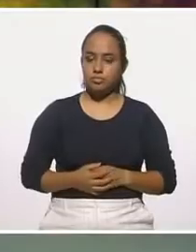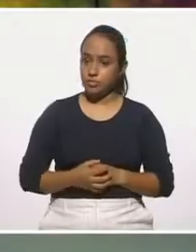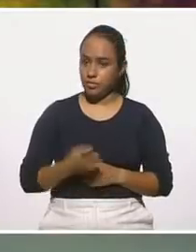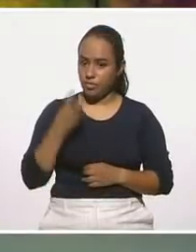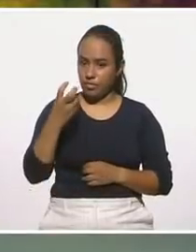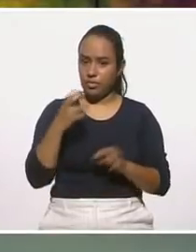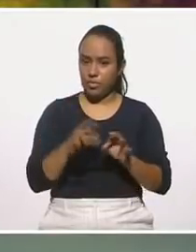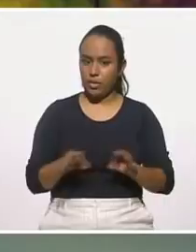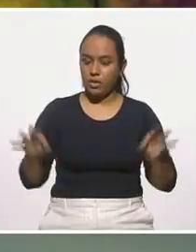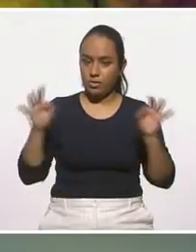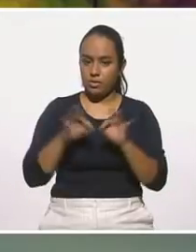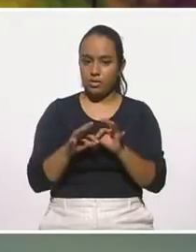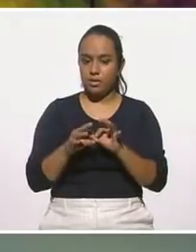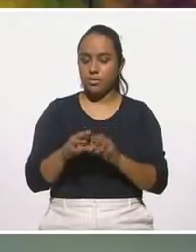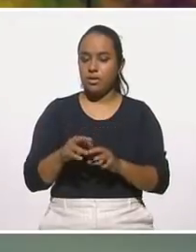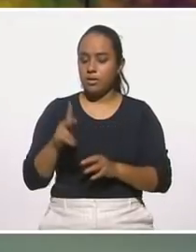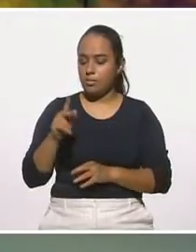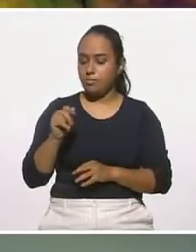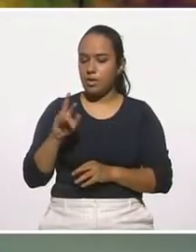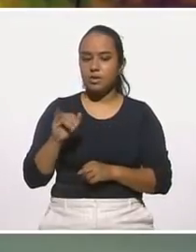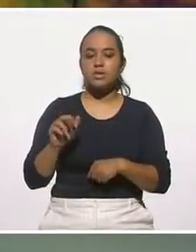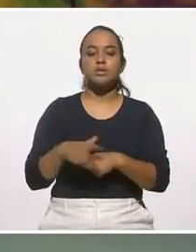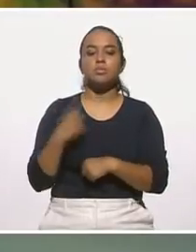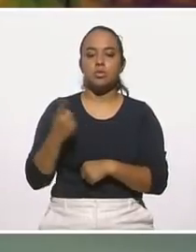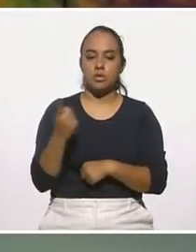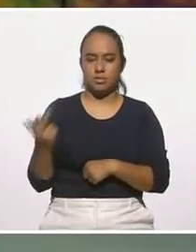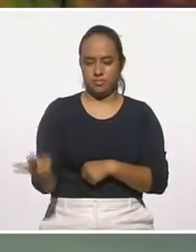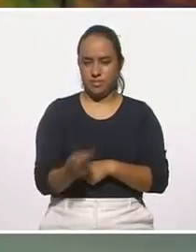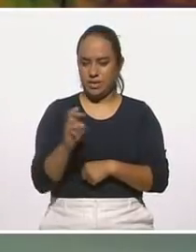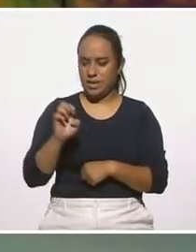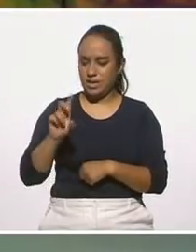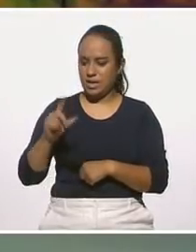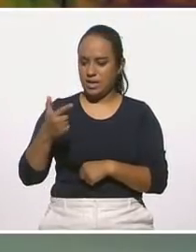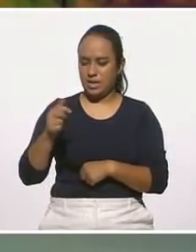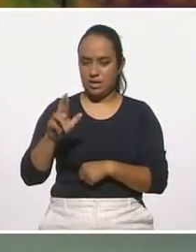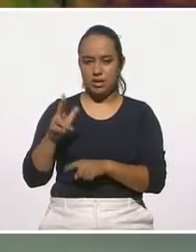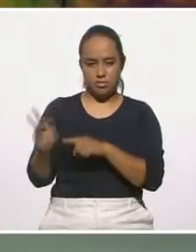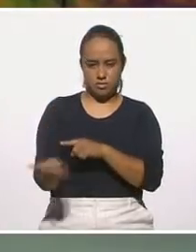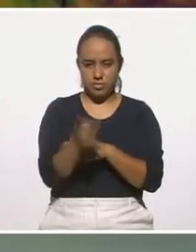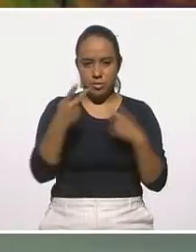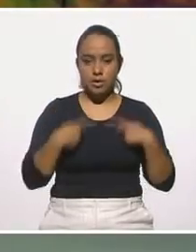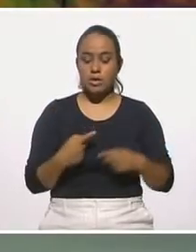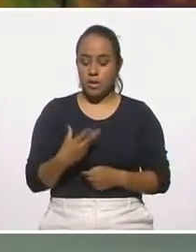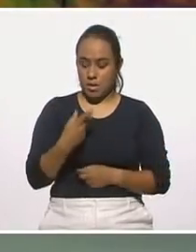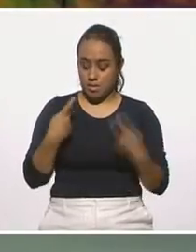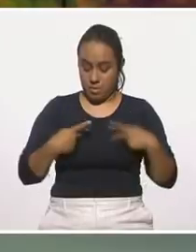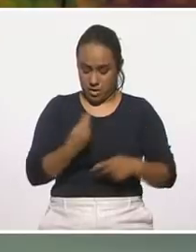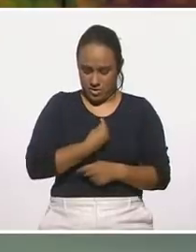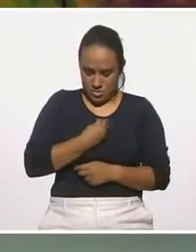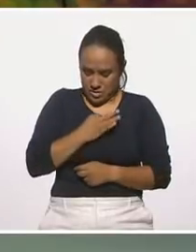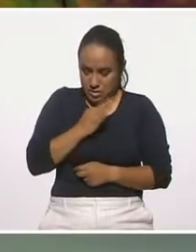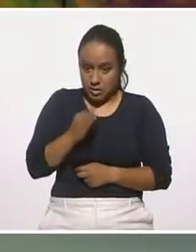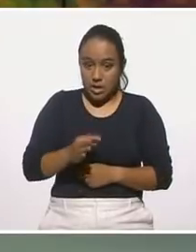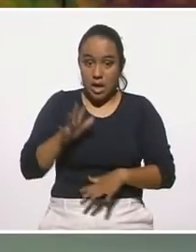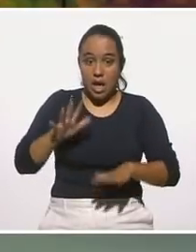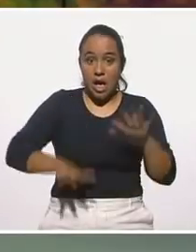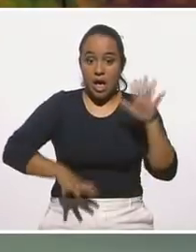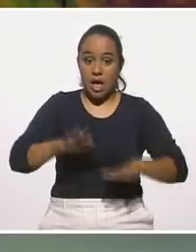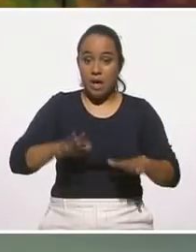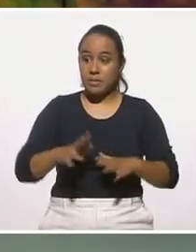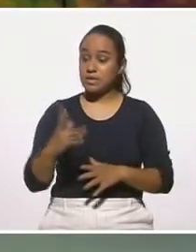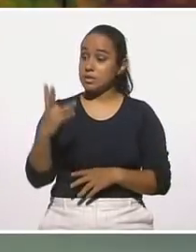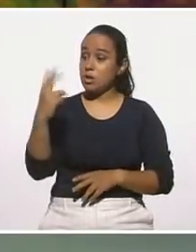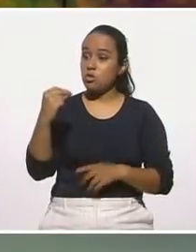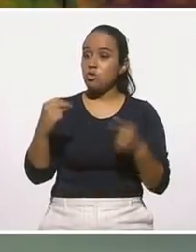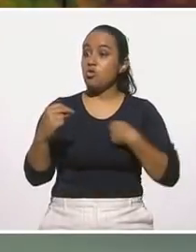importante, Patricia, porque nos hacen una pregunta, Edgar H, ¿un resiliente puede ser intolerante a los